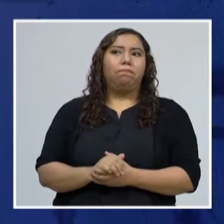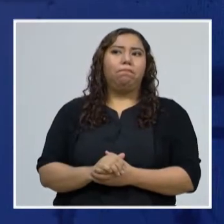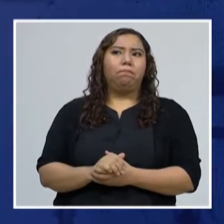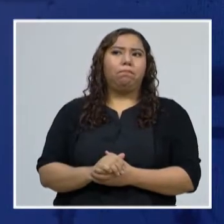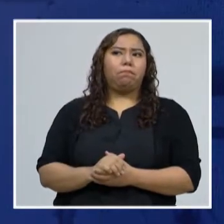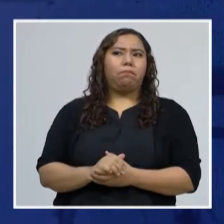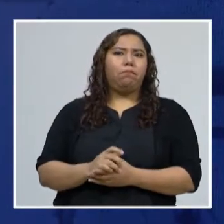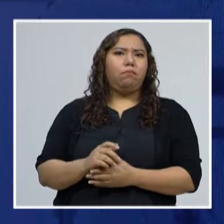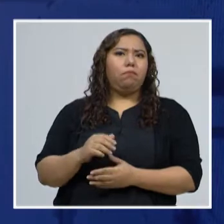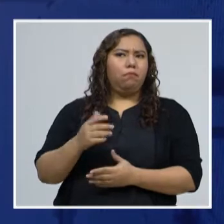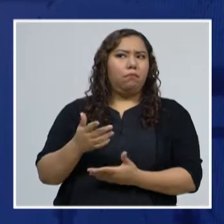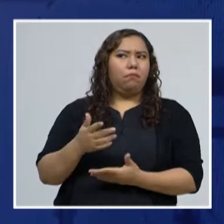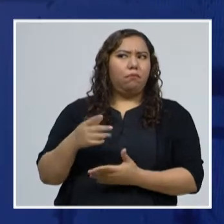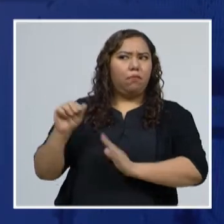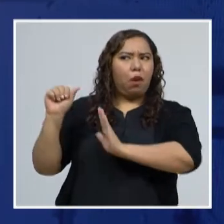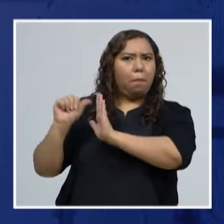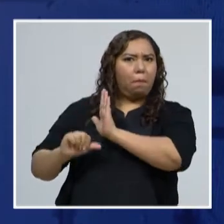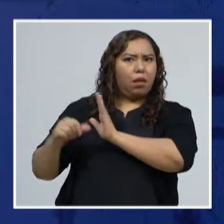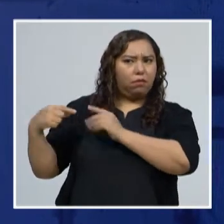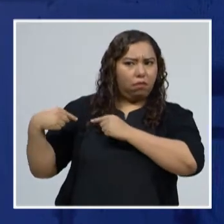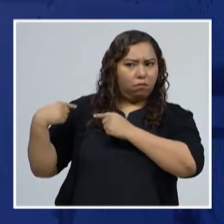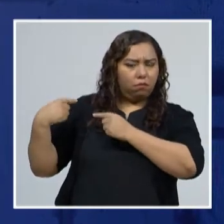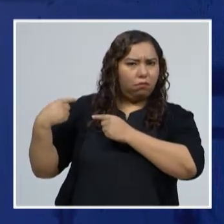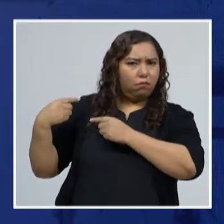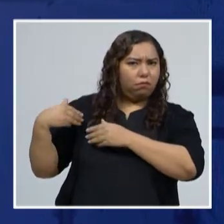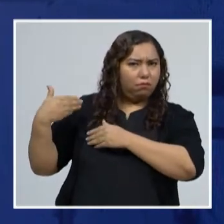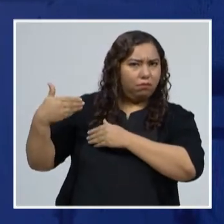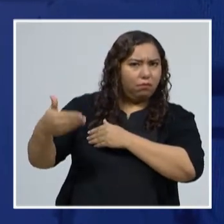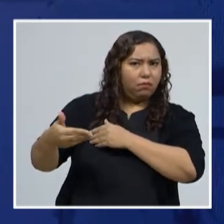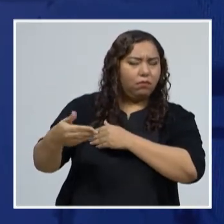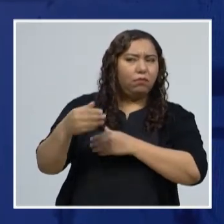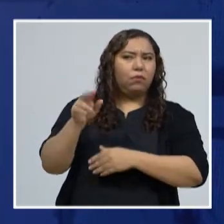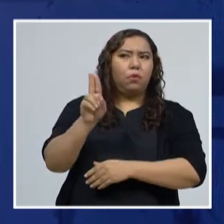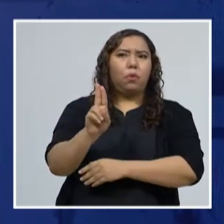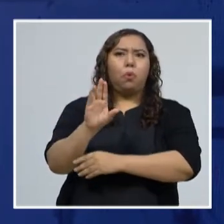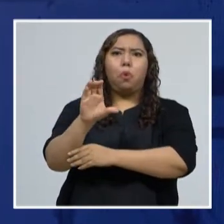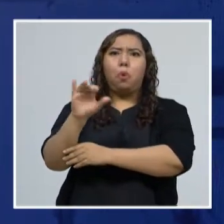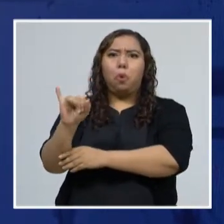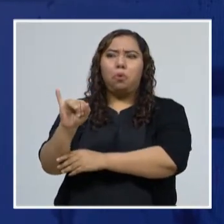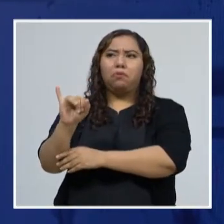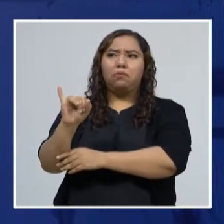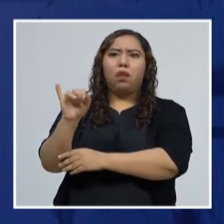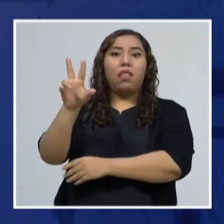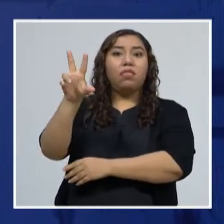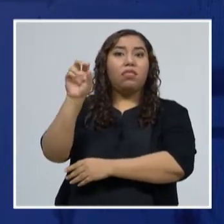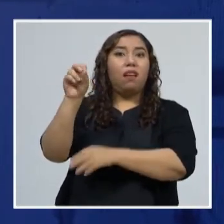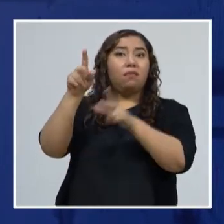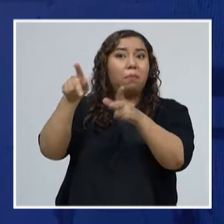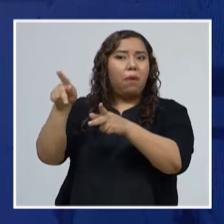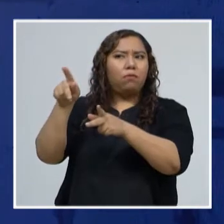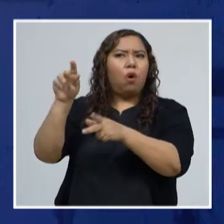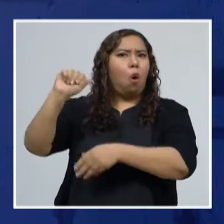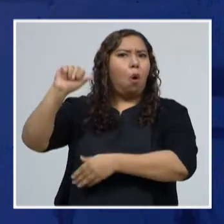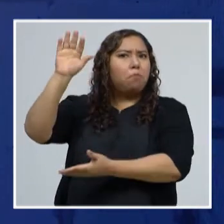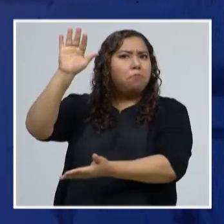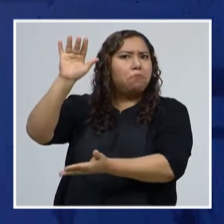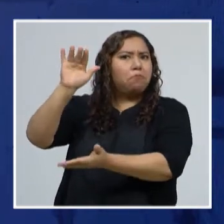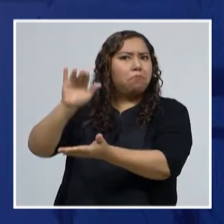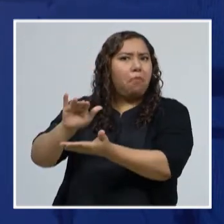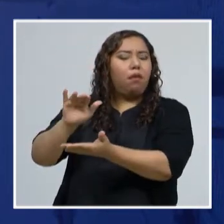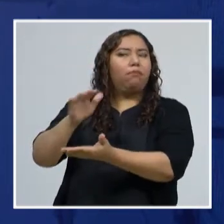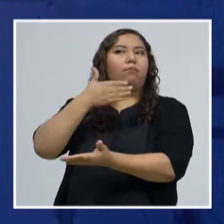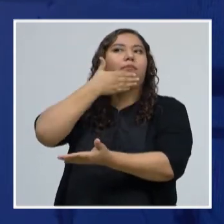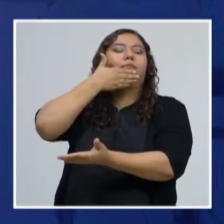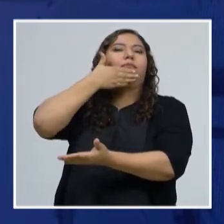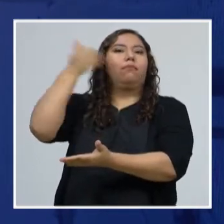ocasiones, en los últimos meses, que en unidad de cuidados intensivos se registran menos de 30 personas hospitalizadas. Esperemos que continúen